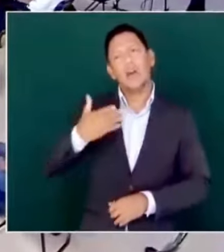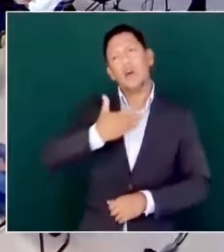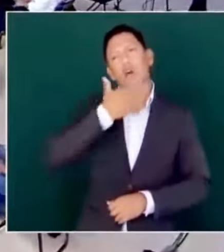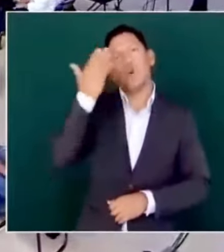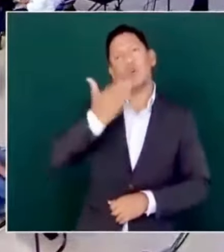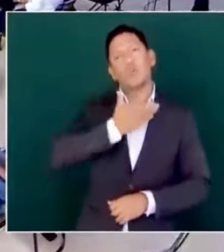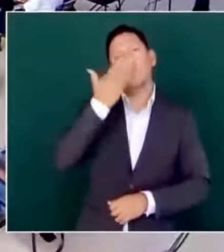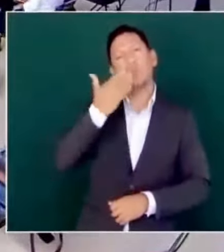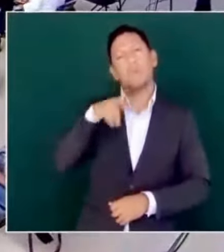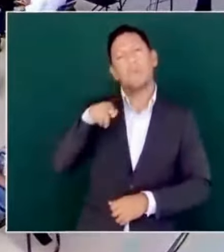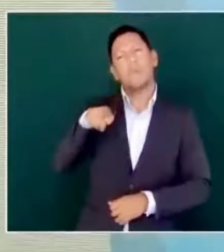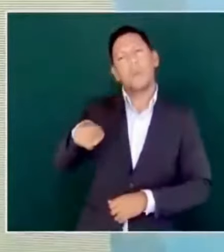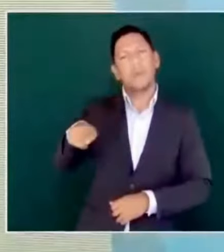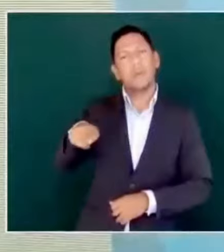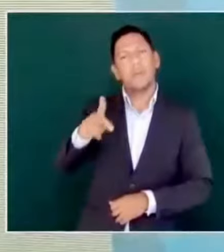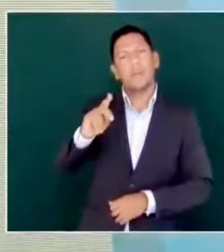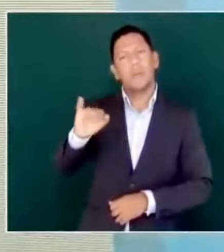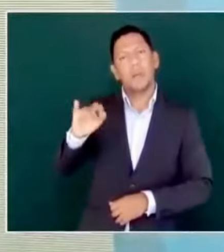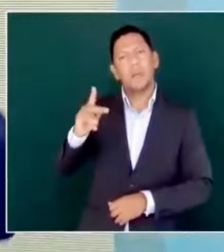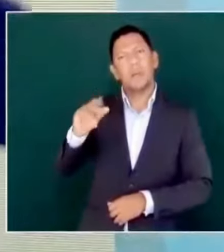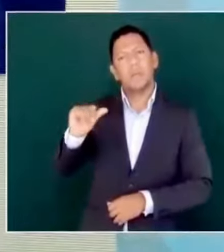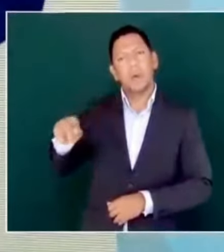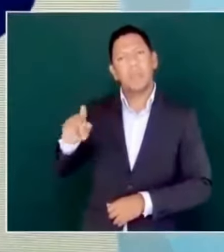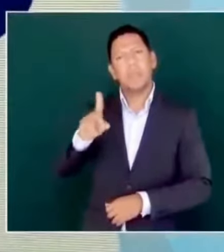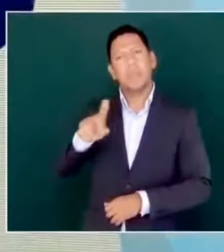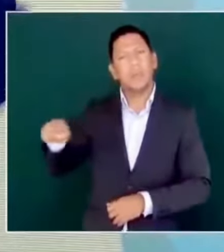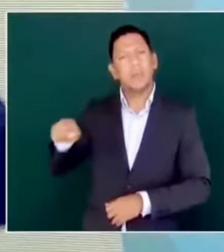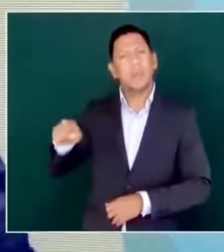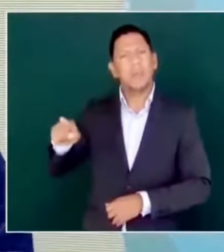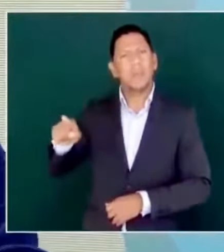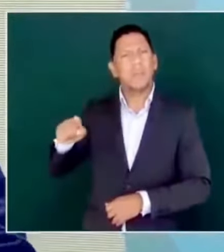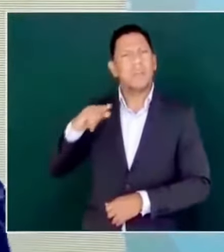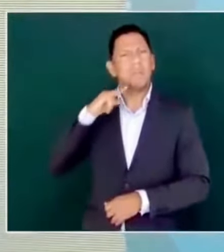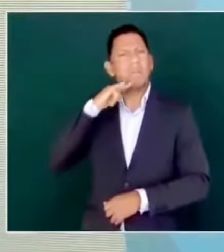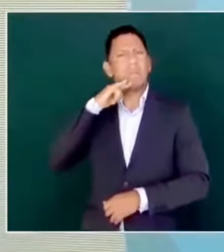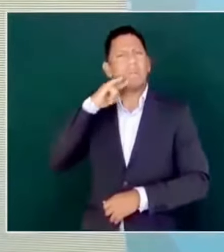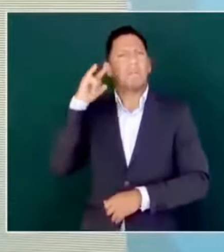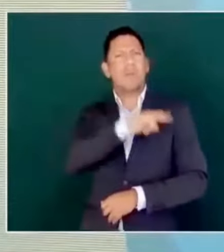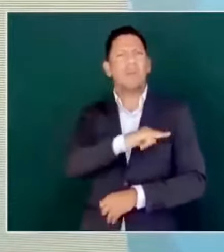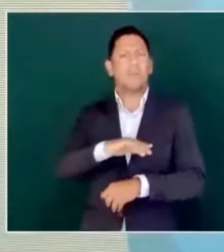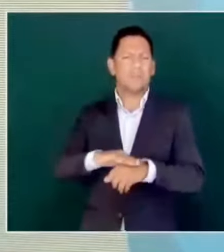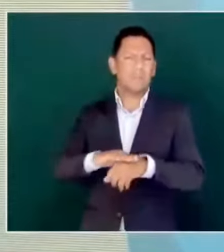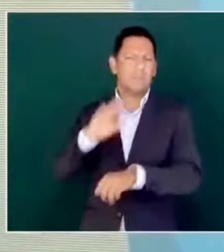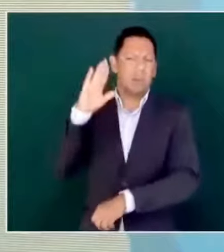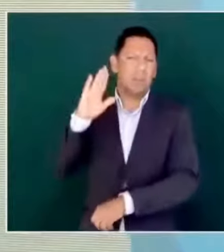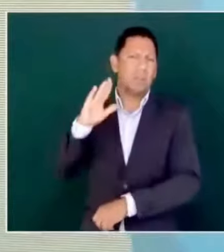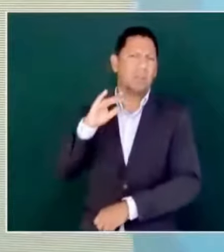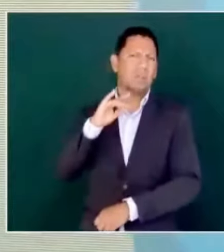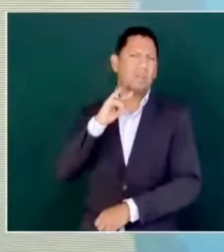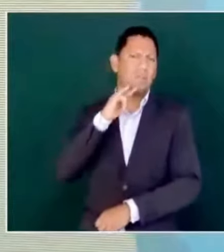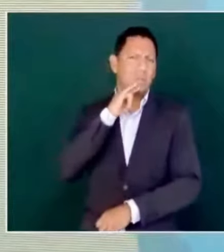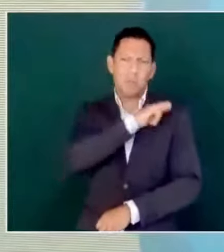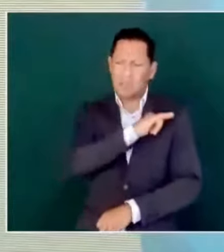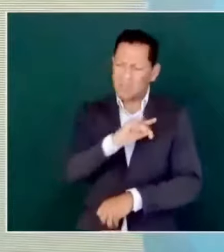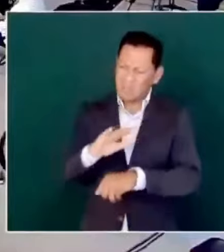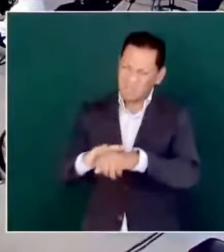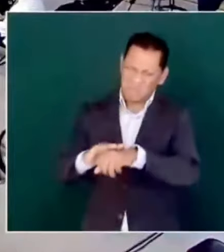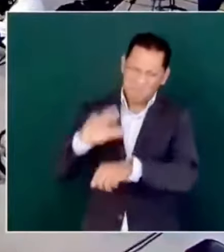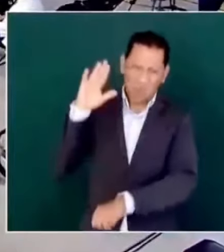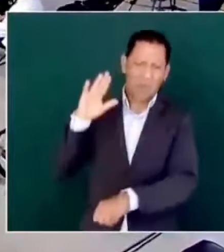hipocresía, los más hipócritas,